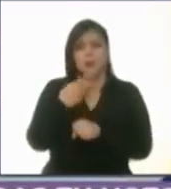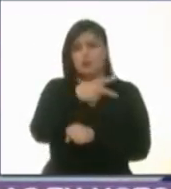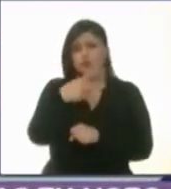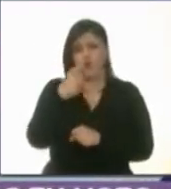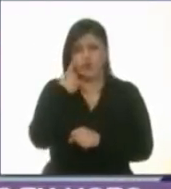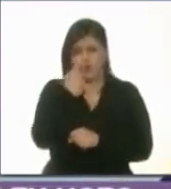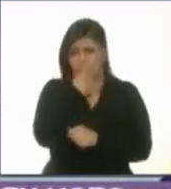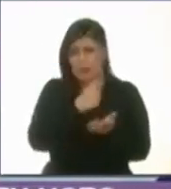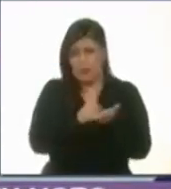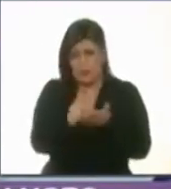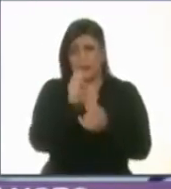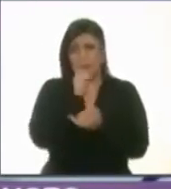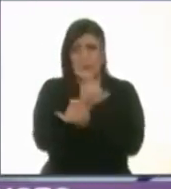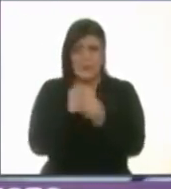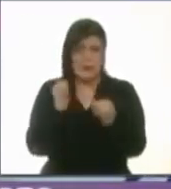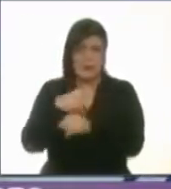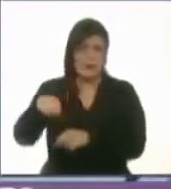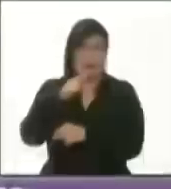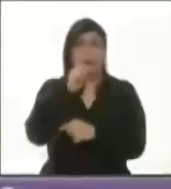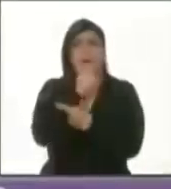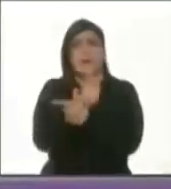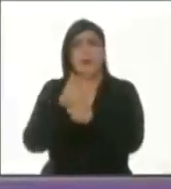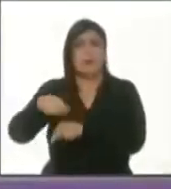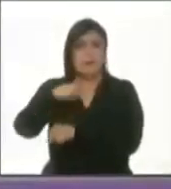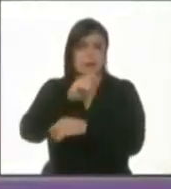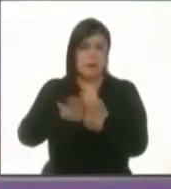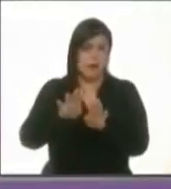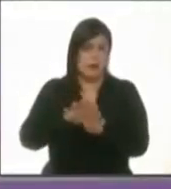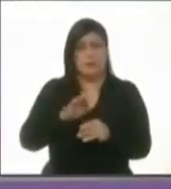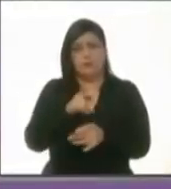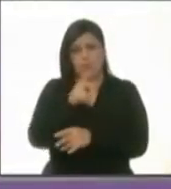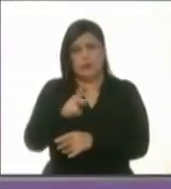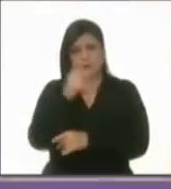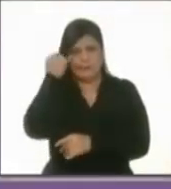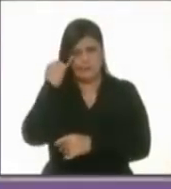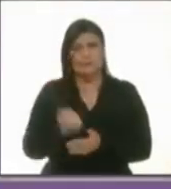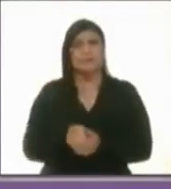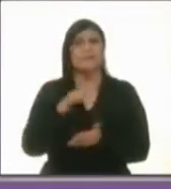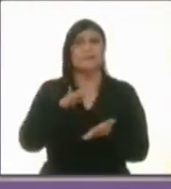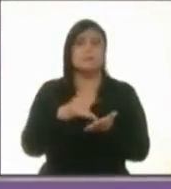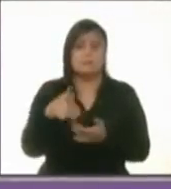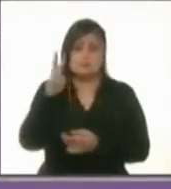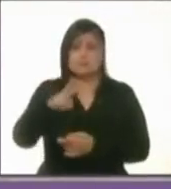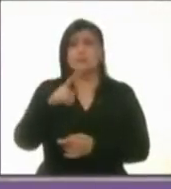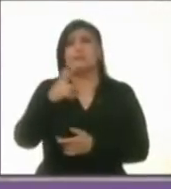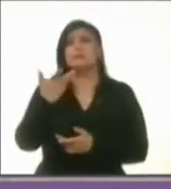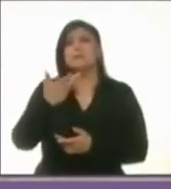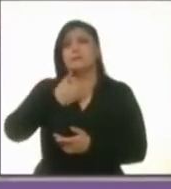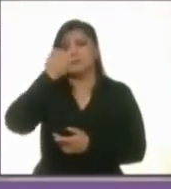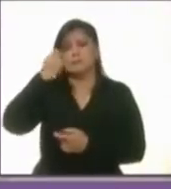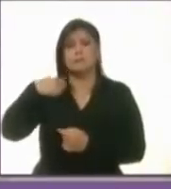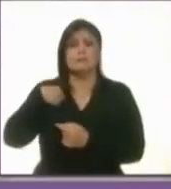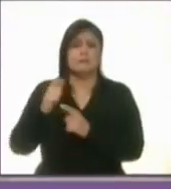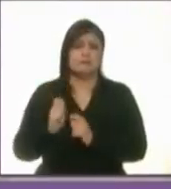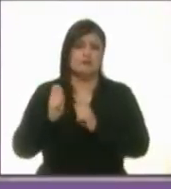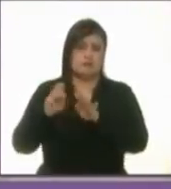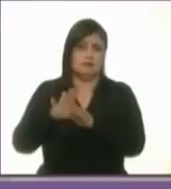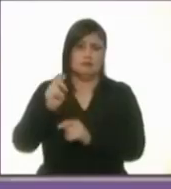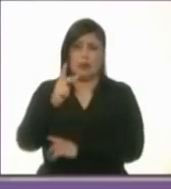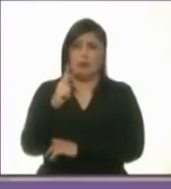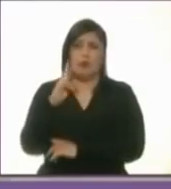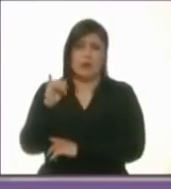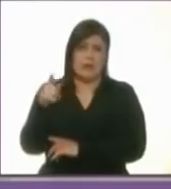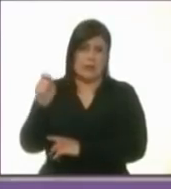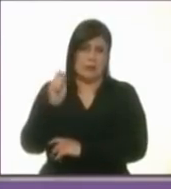y sus libertades gracias muchas gracias candidato escuchemos a Purificación Carpinteiro del partido